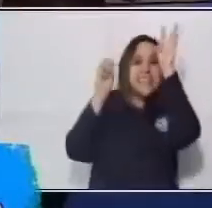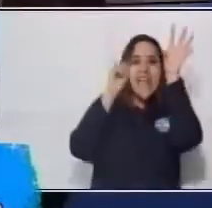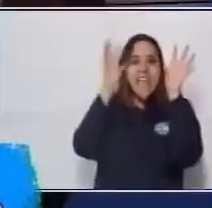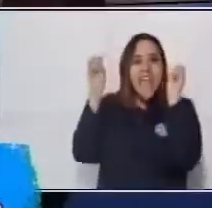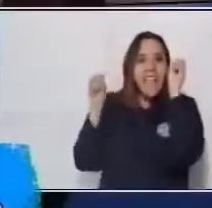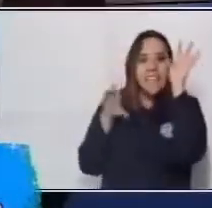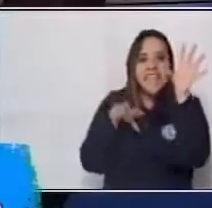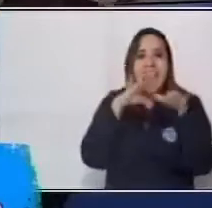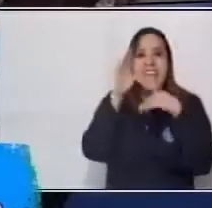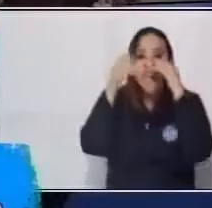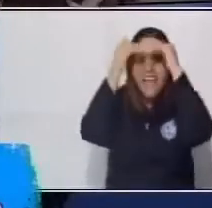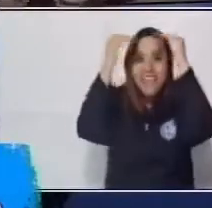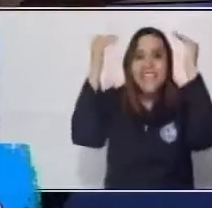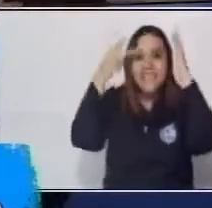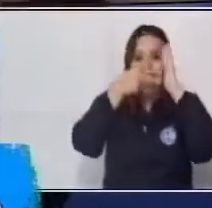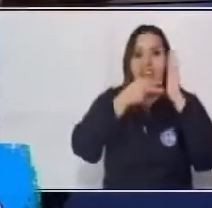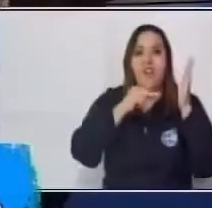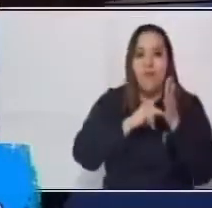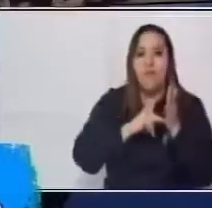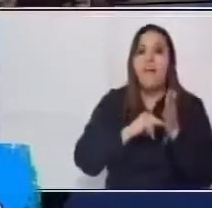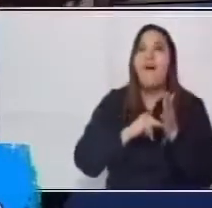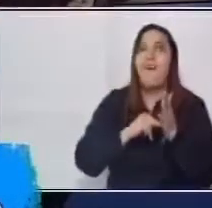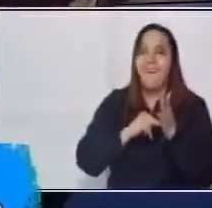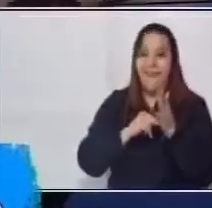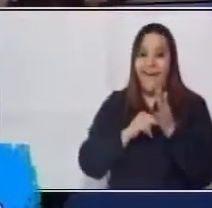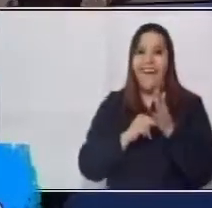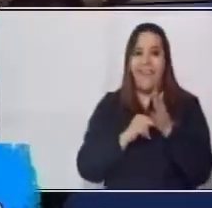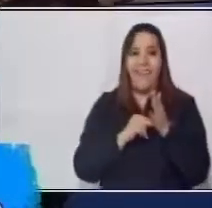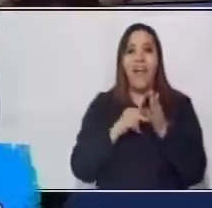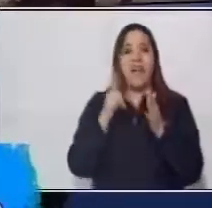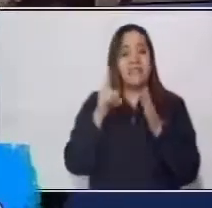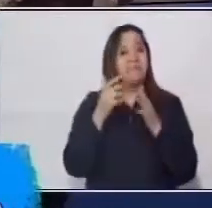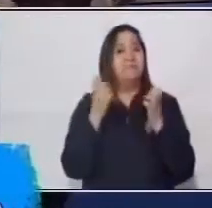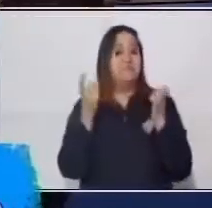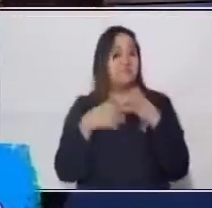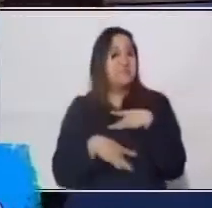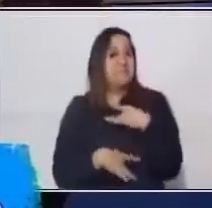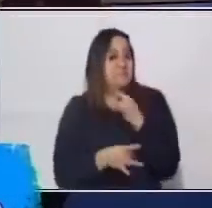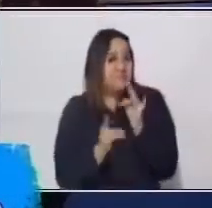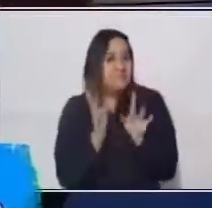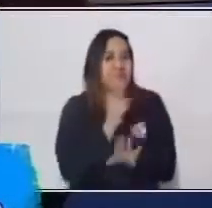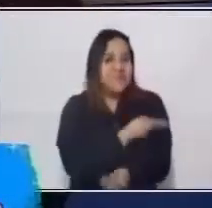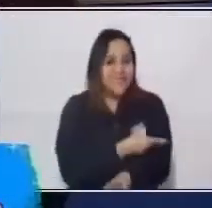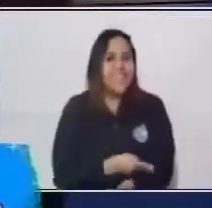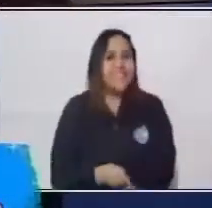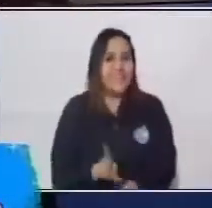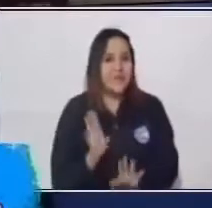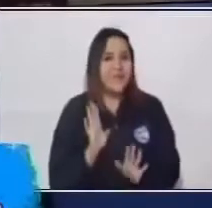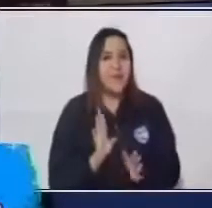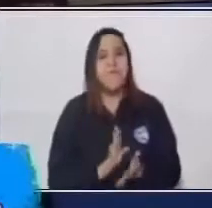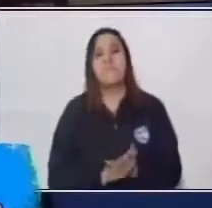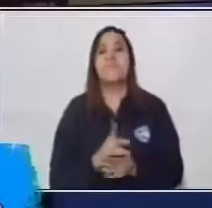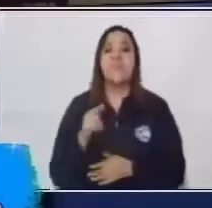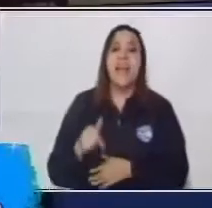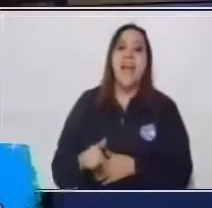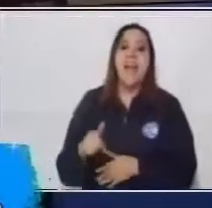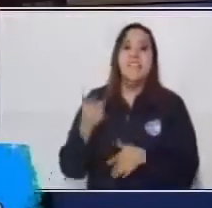que la finalices o busques el libro y leas estas interesantes historias. Pues esta fue la literatura